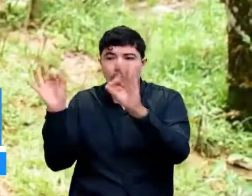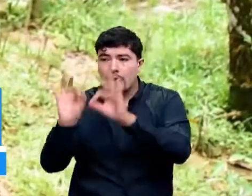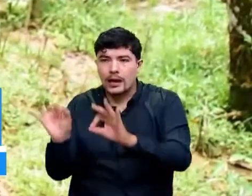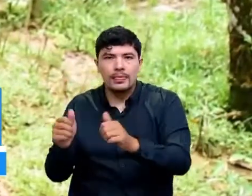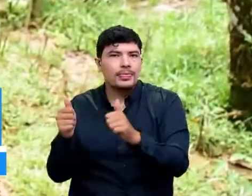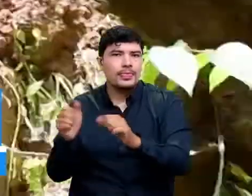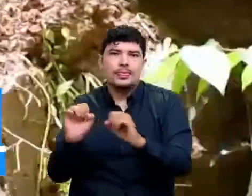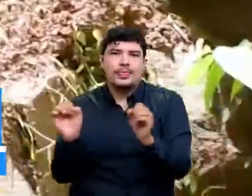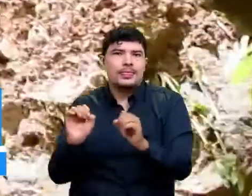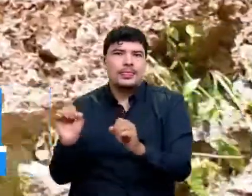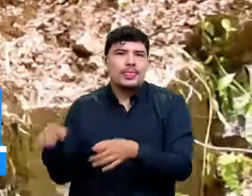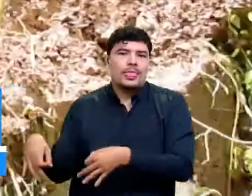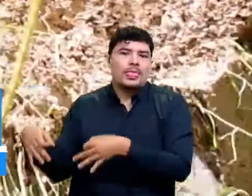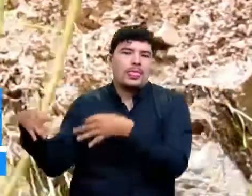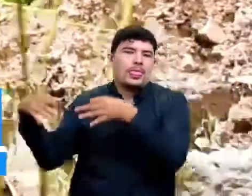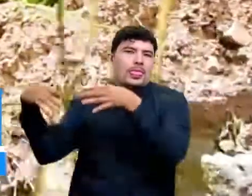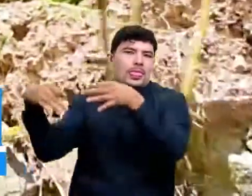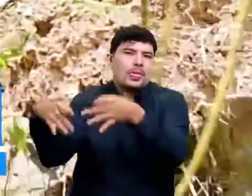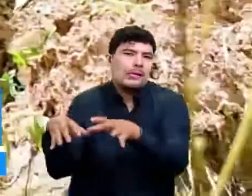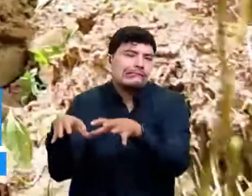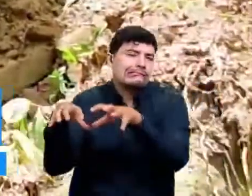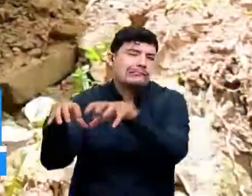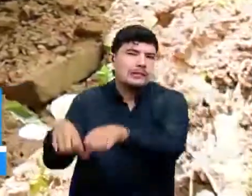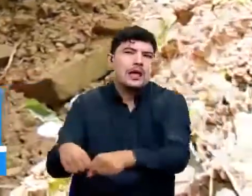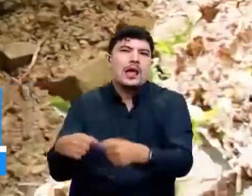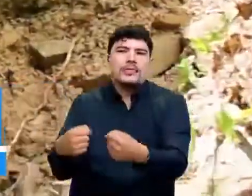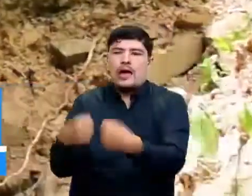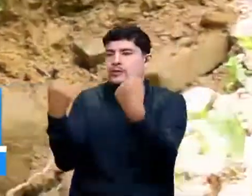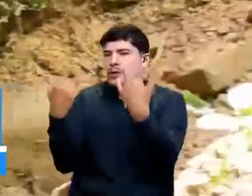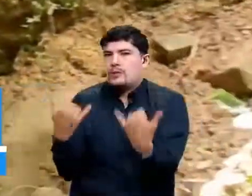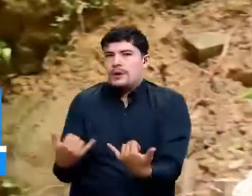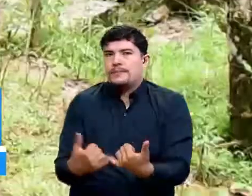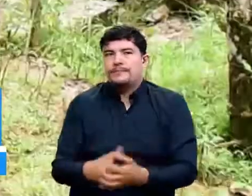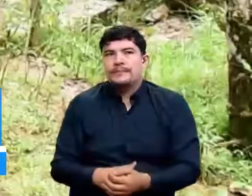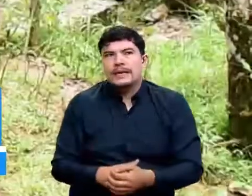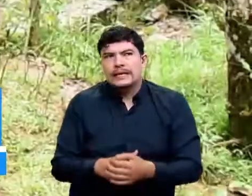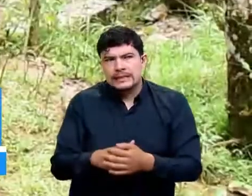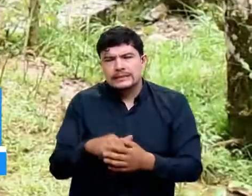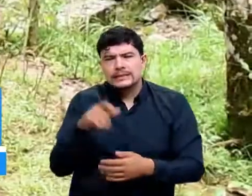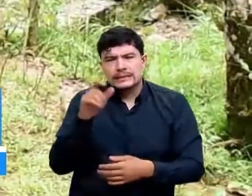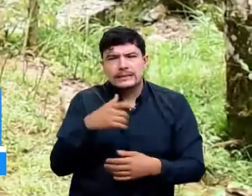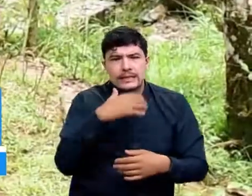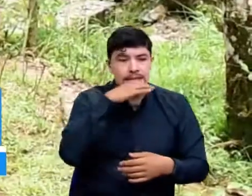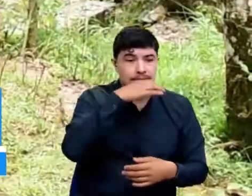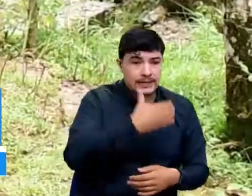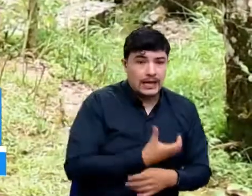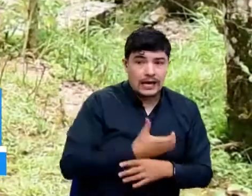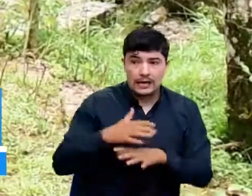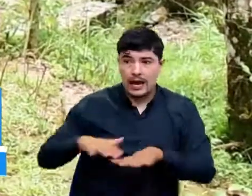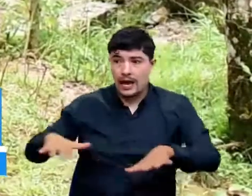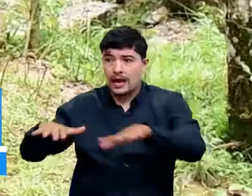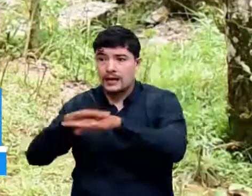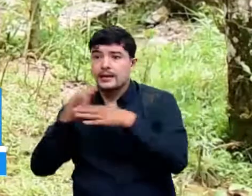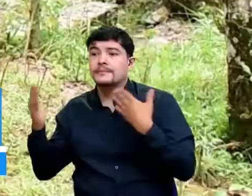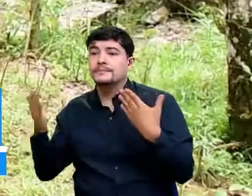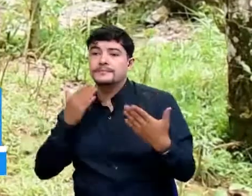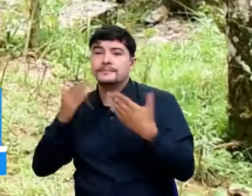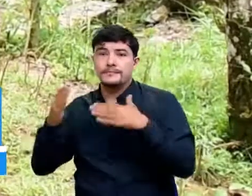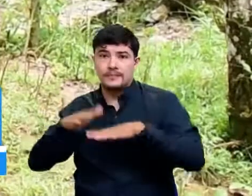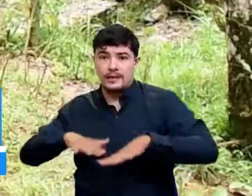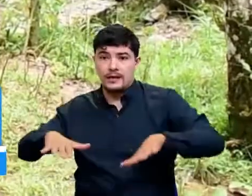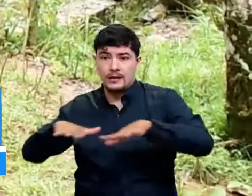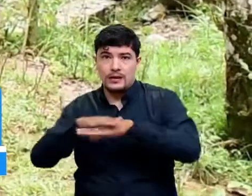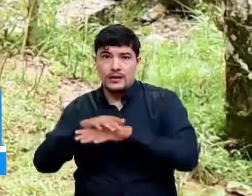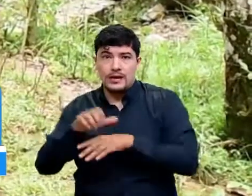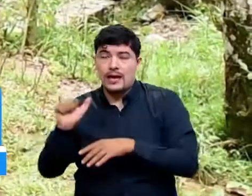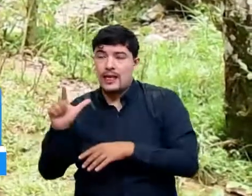estamos descomunicados. Realmente esta es una obra que nos une Cimitarra, estas veredas del lado de